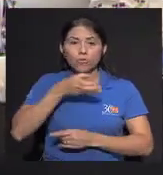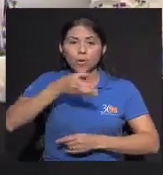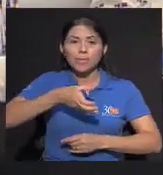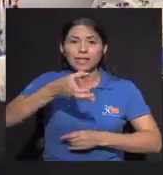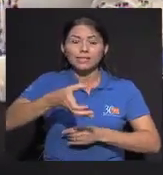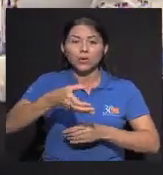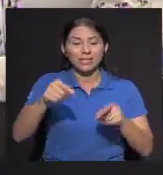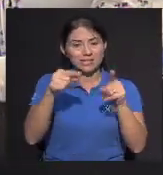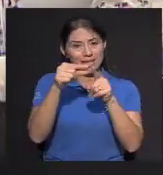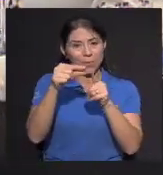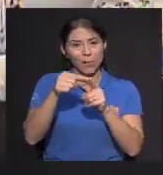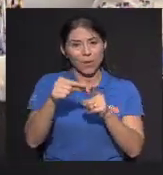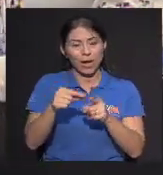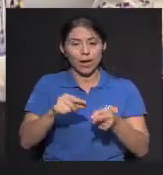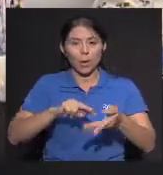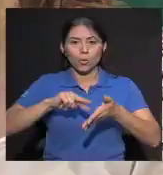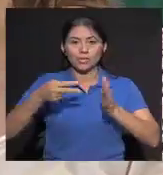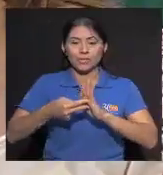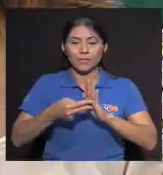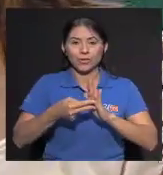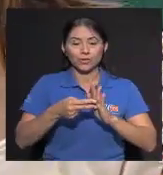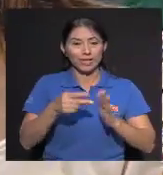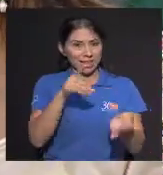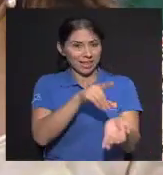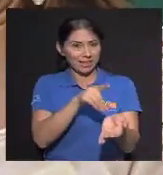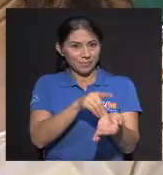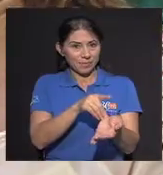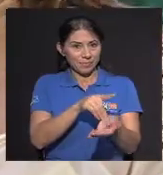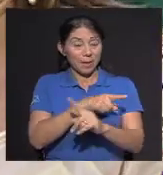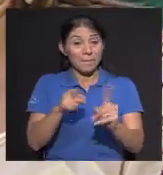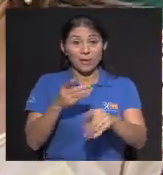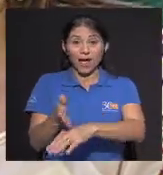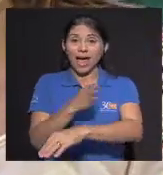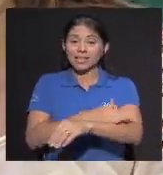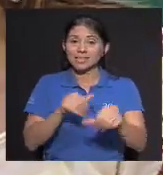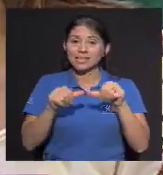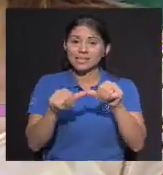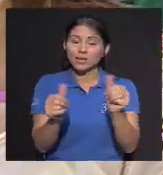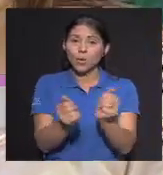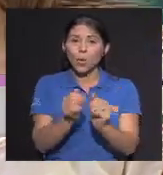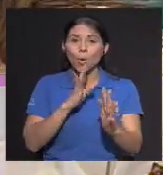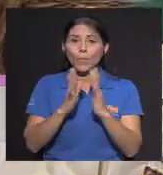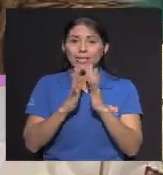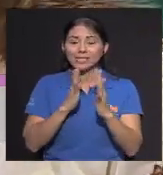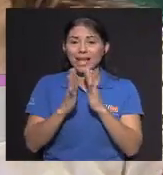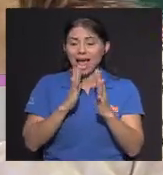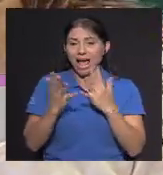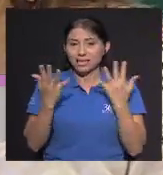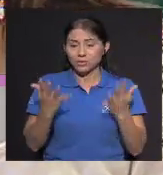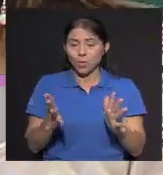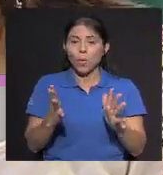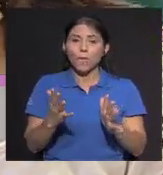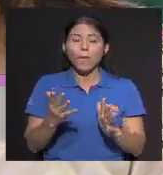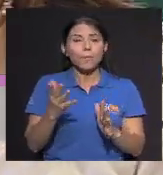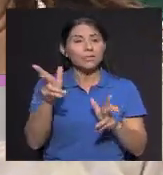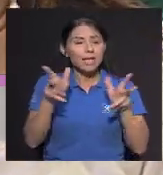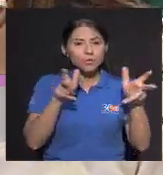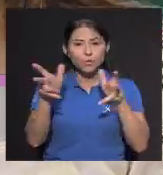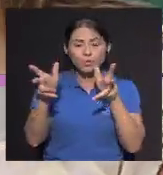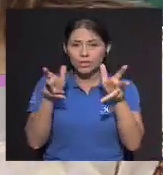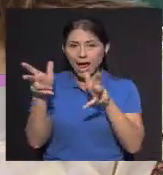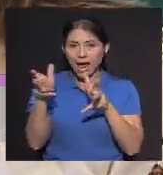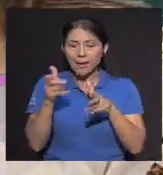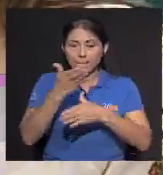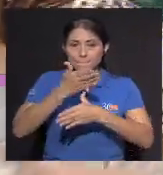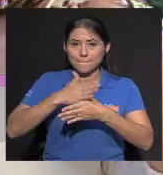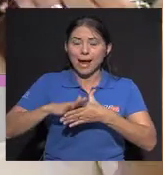estas recomendaciones y los conceptos que nos trae el especialista Pero también antes de seguir con esta conversación que ni siquiera ha iniciado vamos